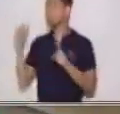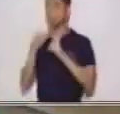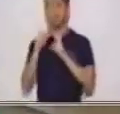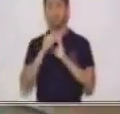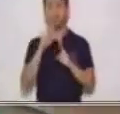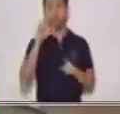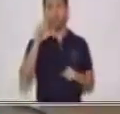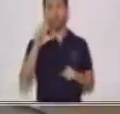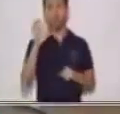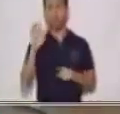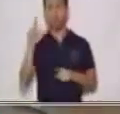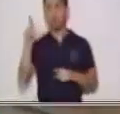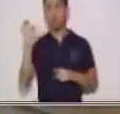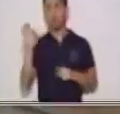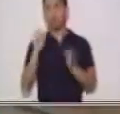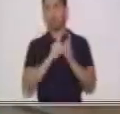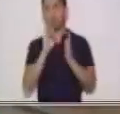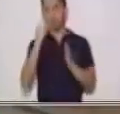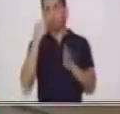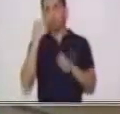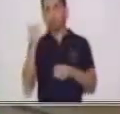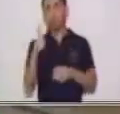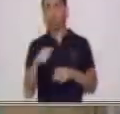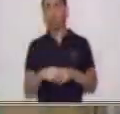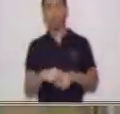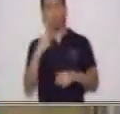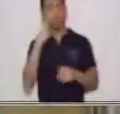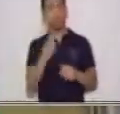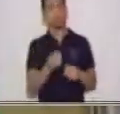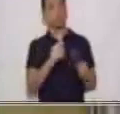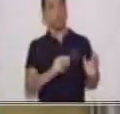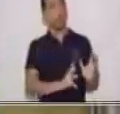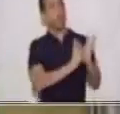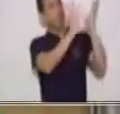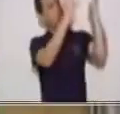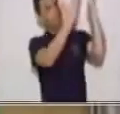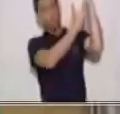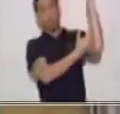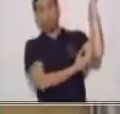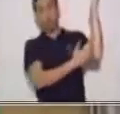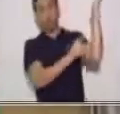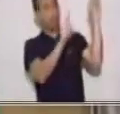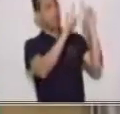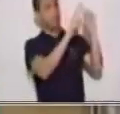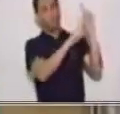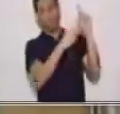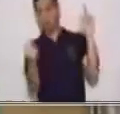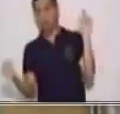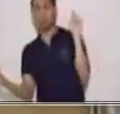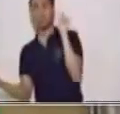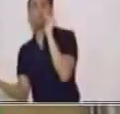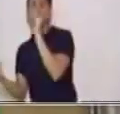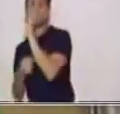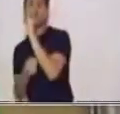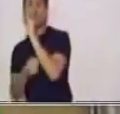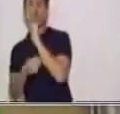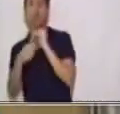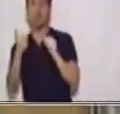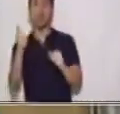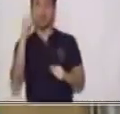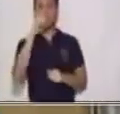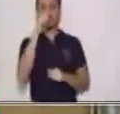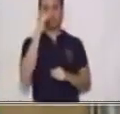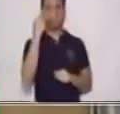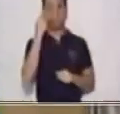este refrán. De tal pano, tal astilla. ¿Qué significa eso? Bueno, significa que estamos comparando a dos